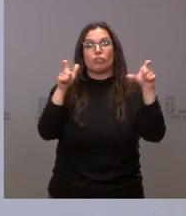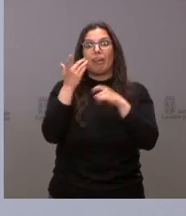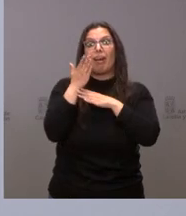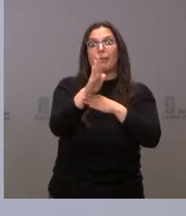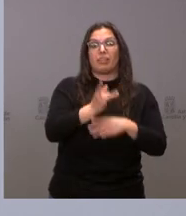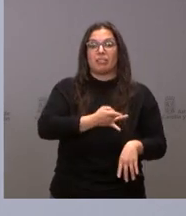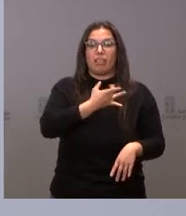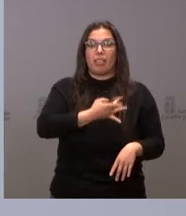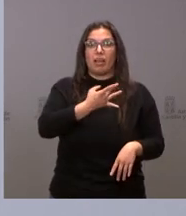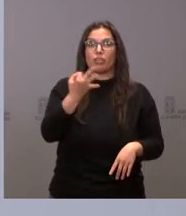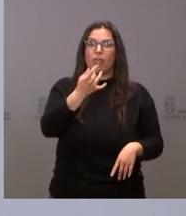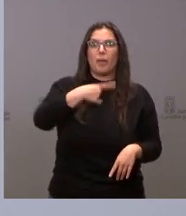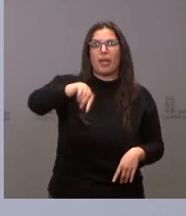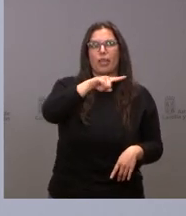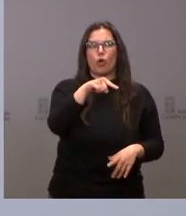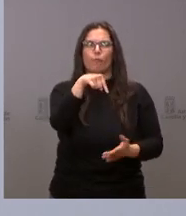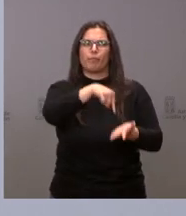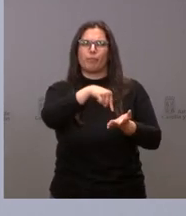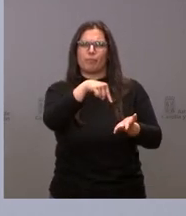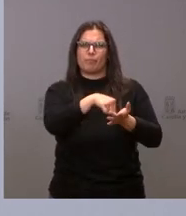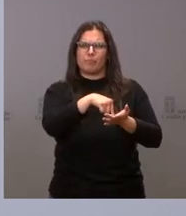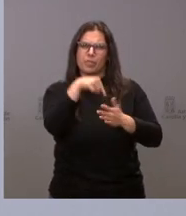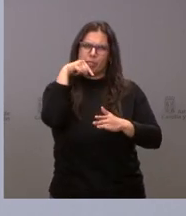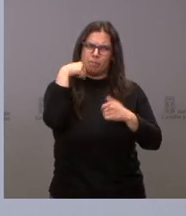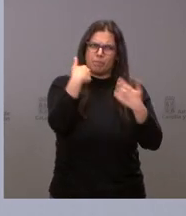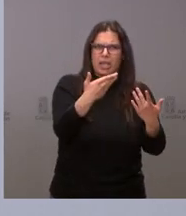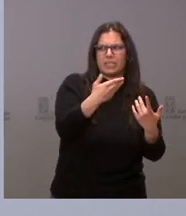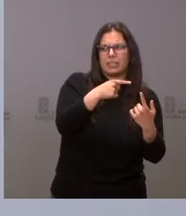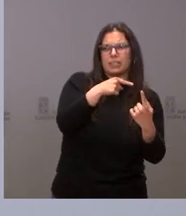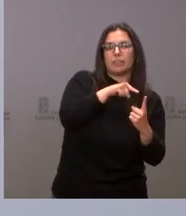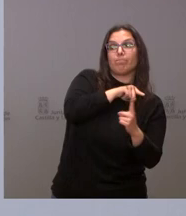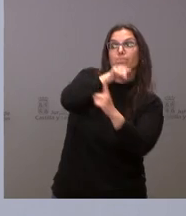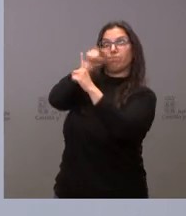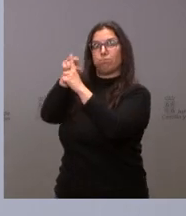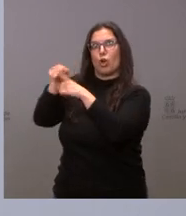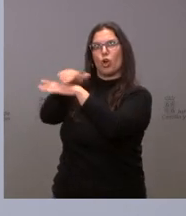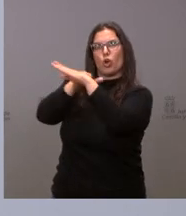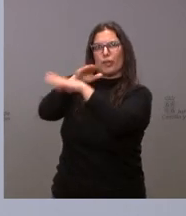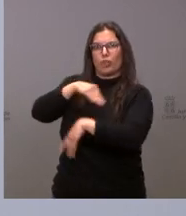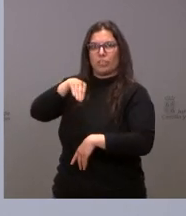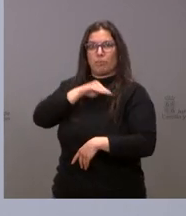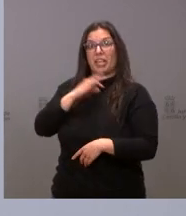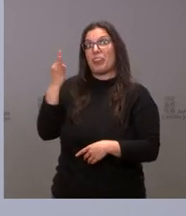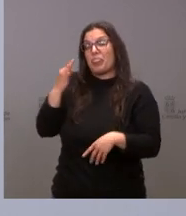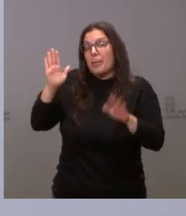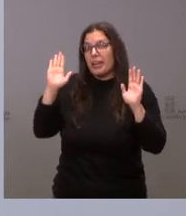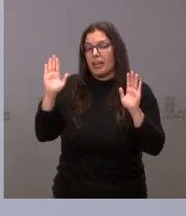tenían que ser más exigentes con el gobierno actual de nuestro país ante